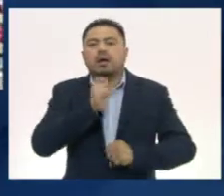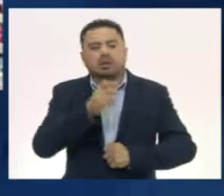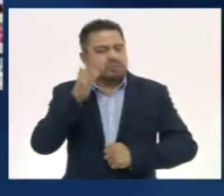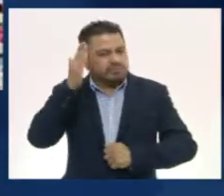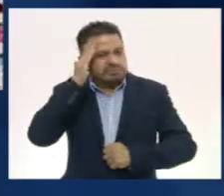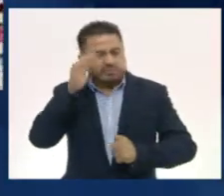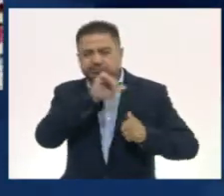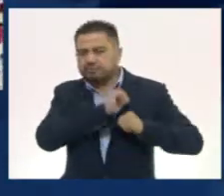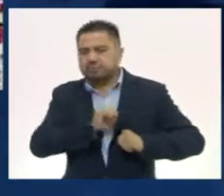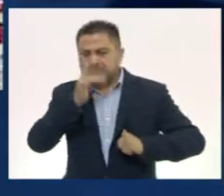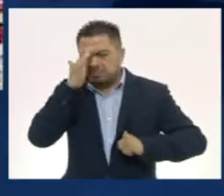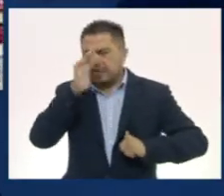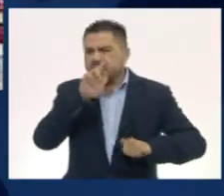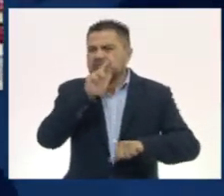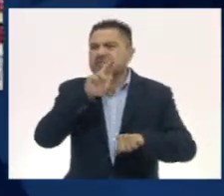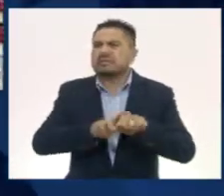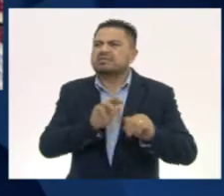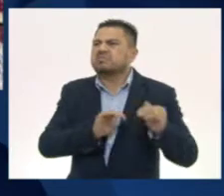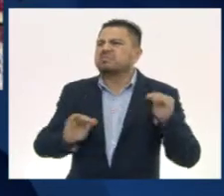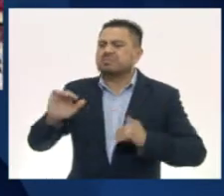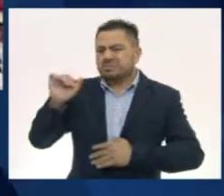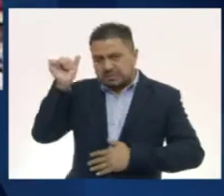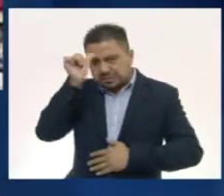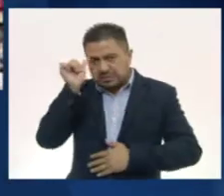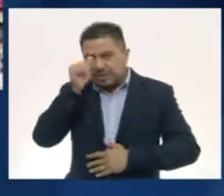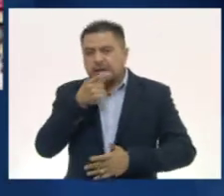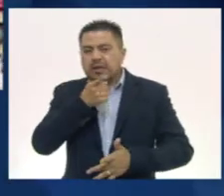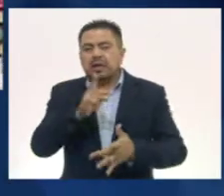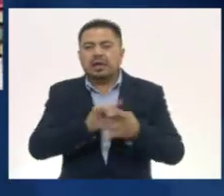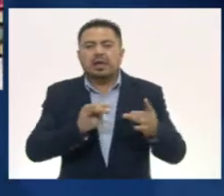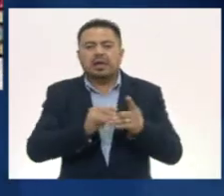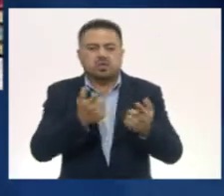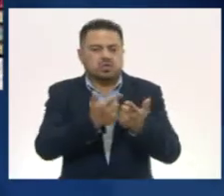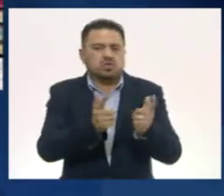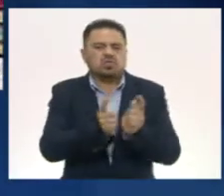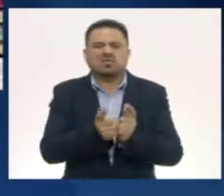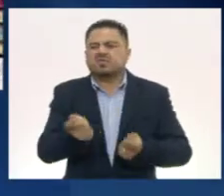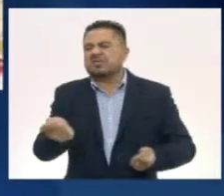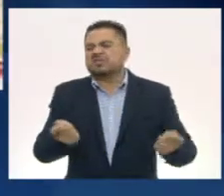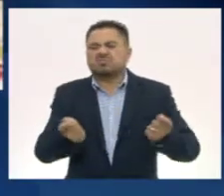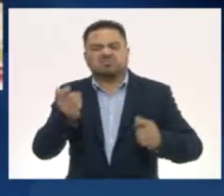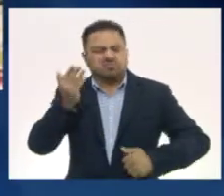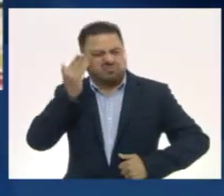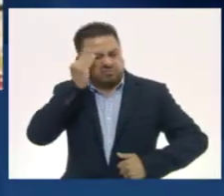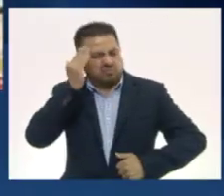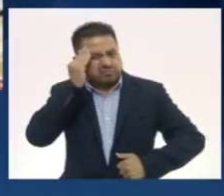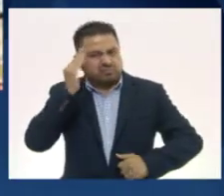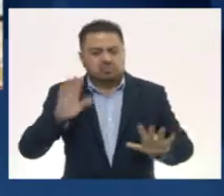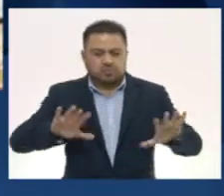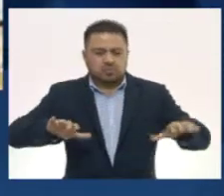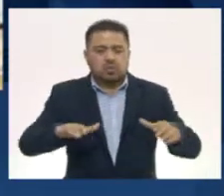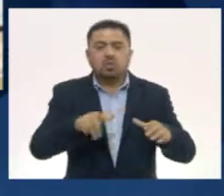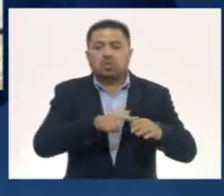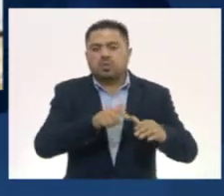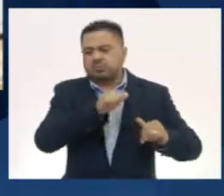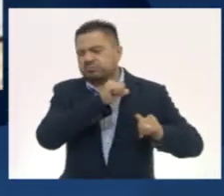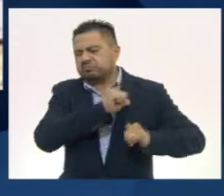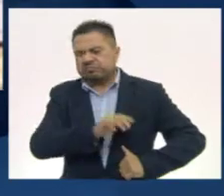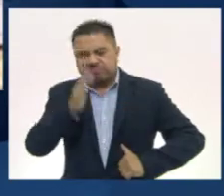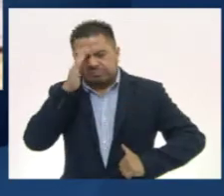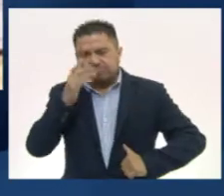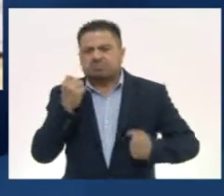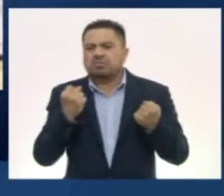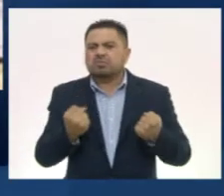cargo de los grandes señores y los sacerdotes, es decir, de la clase dirigente. Parte de su poder se